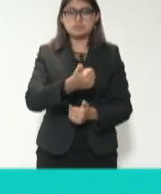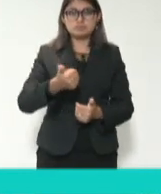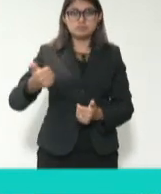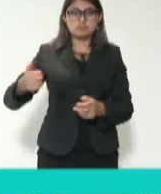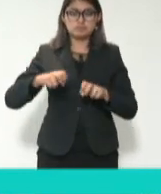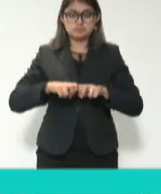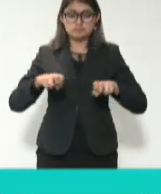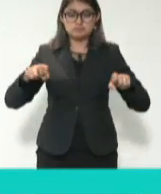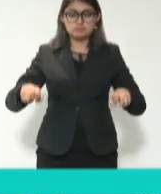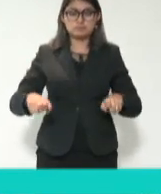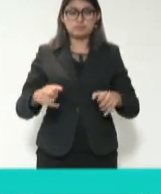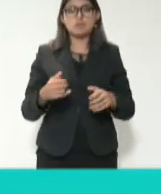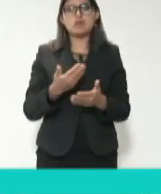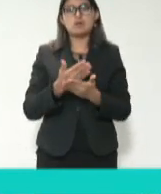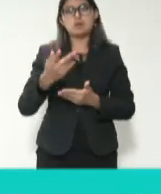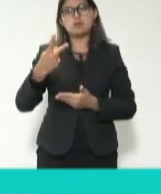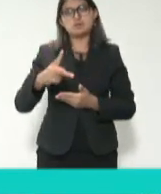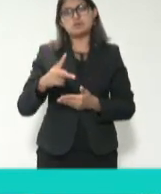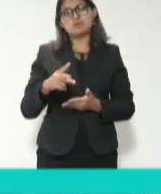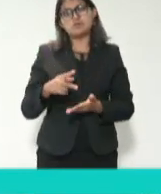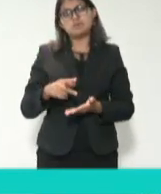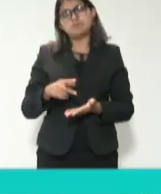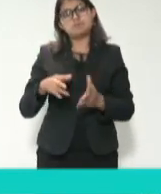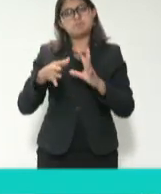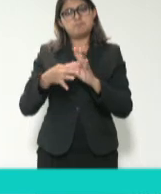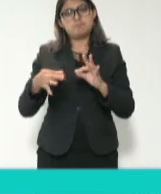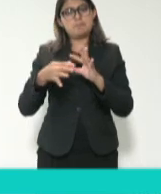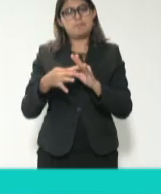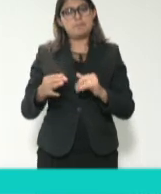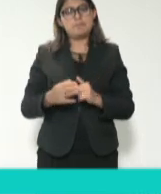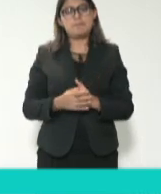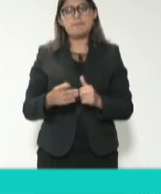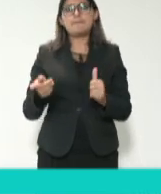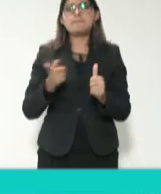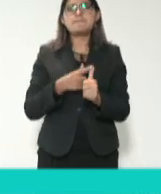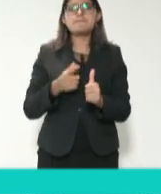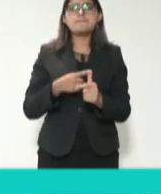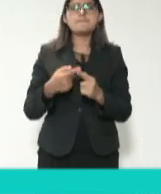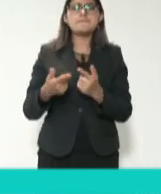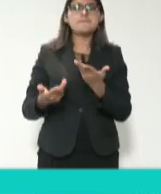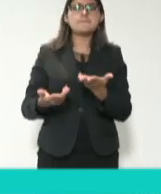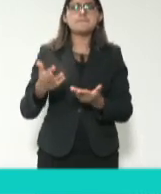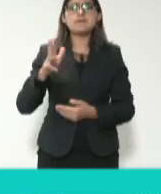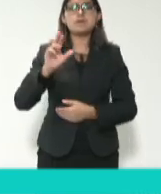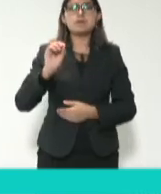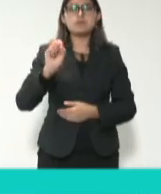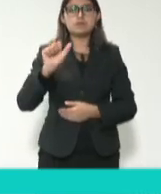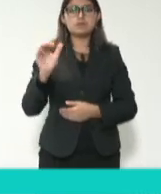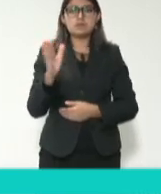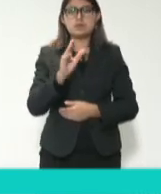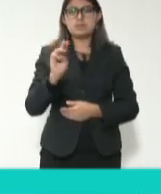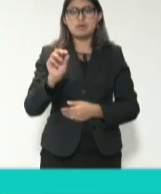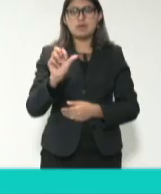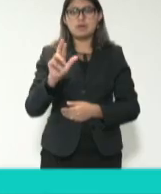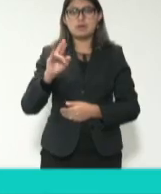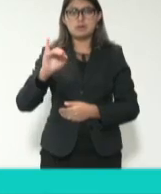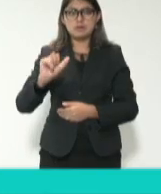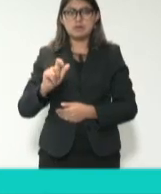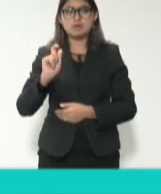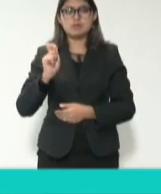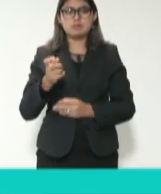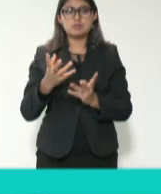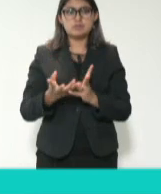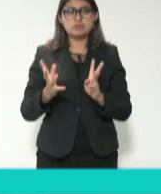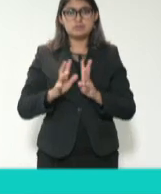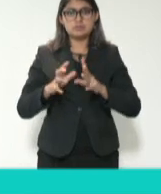respectiva intervención. Nos acompaña en primer lugar Rosa María Cruz Lesbros, miembro del Consejo